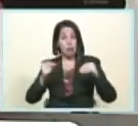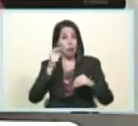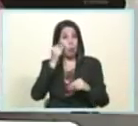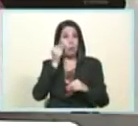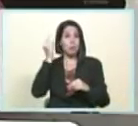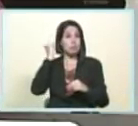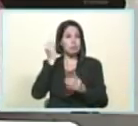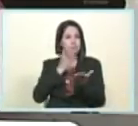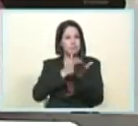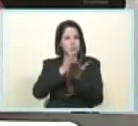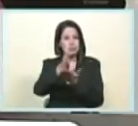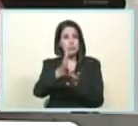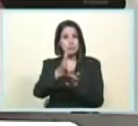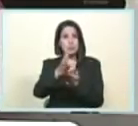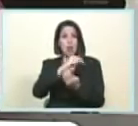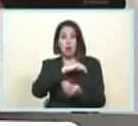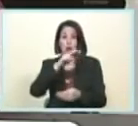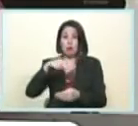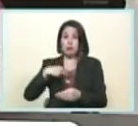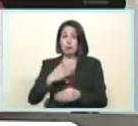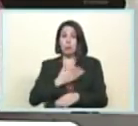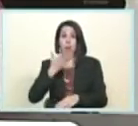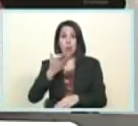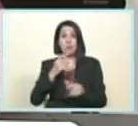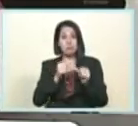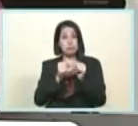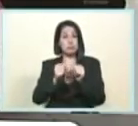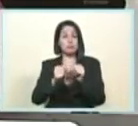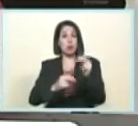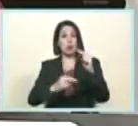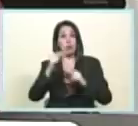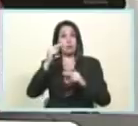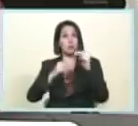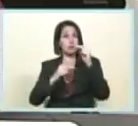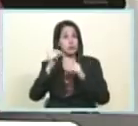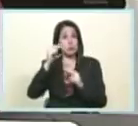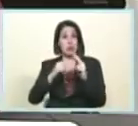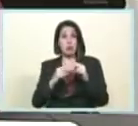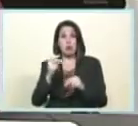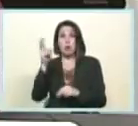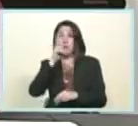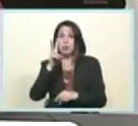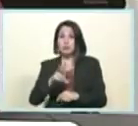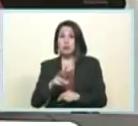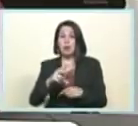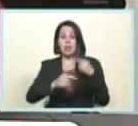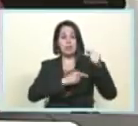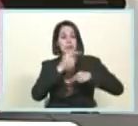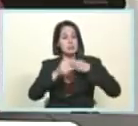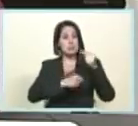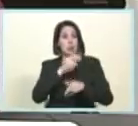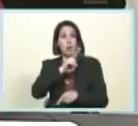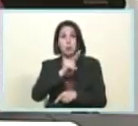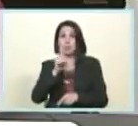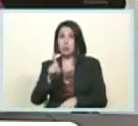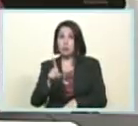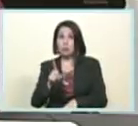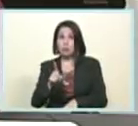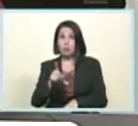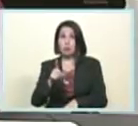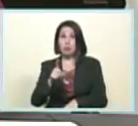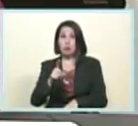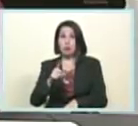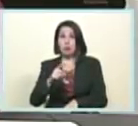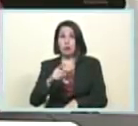protección del pueblo venezolano hoy es primero de noviembre ¿verdad? ya van a ser las